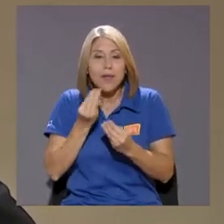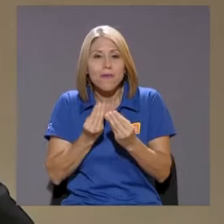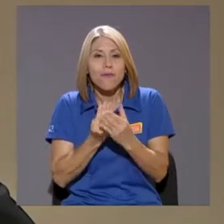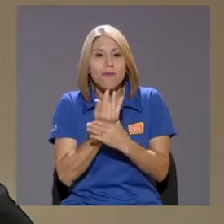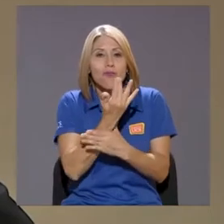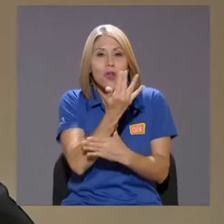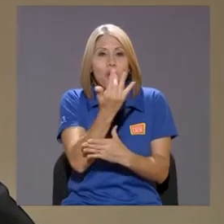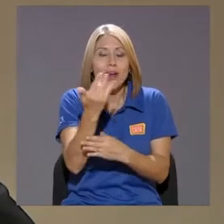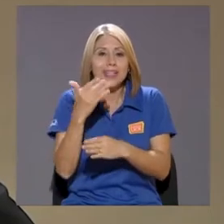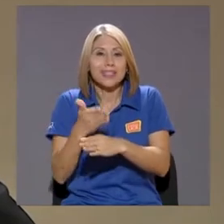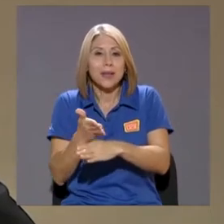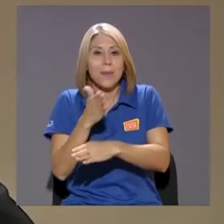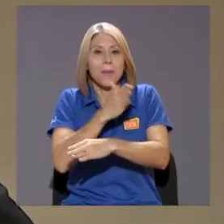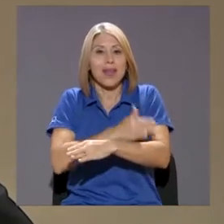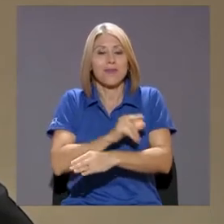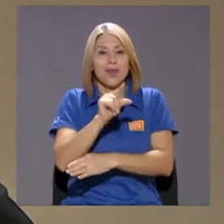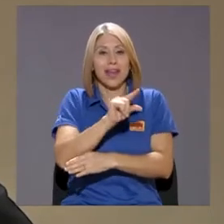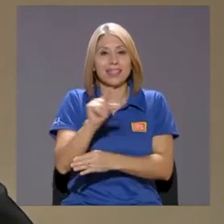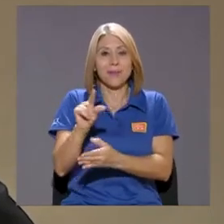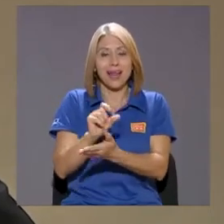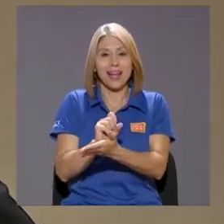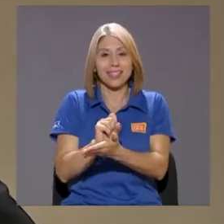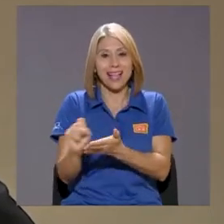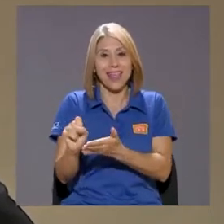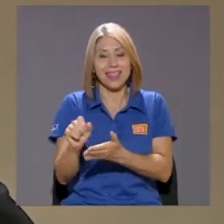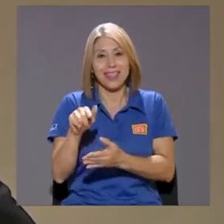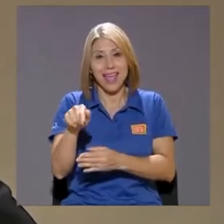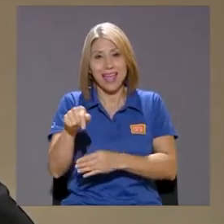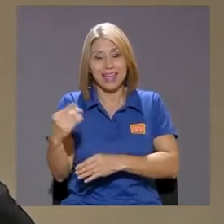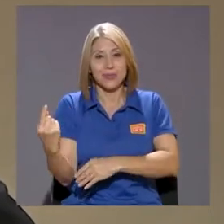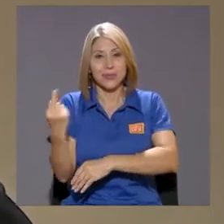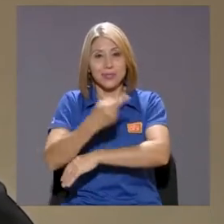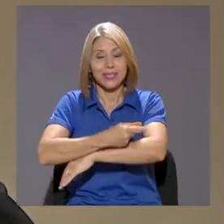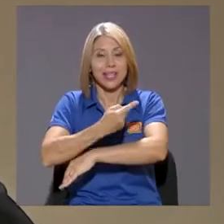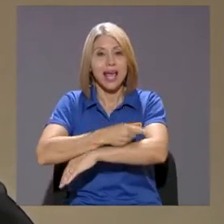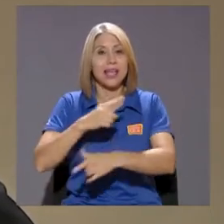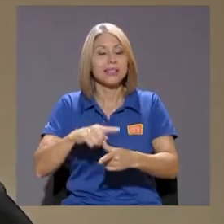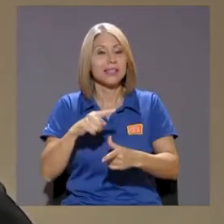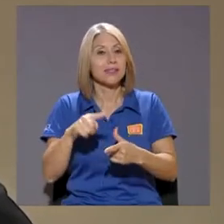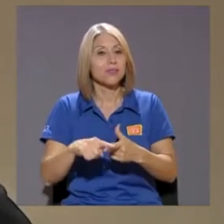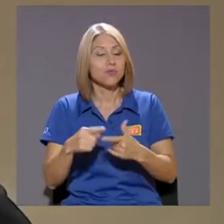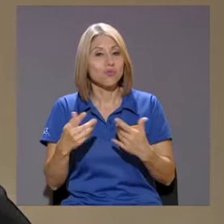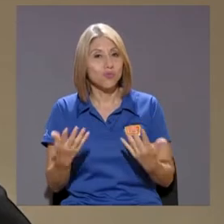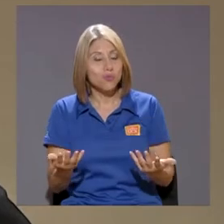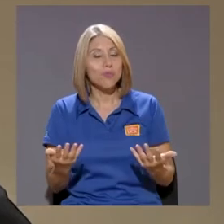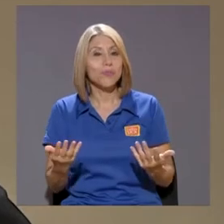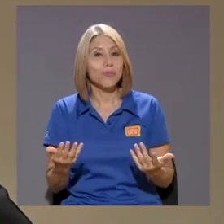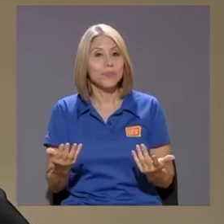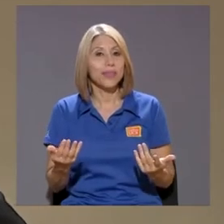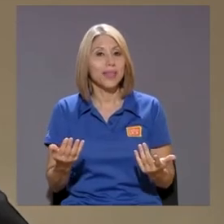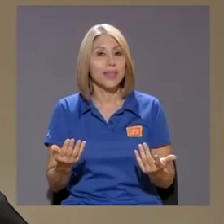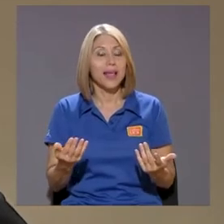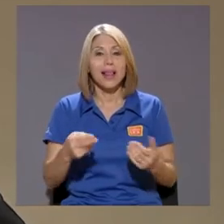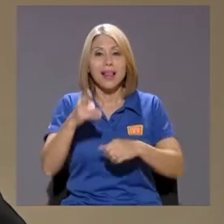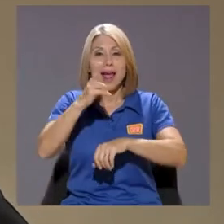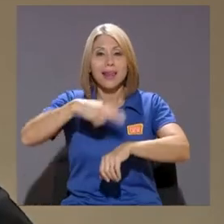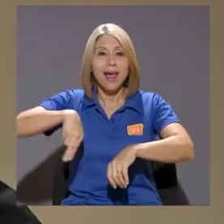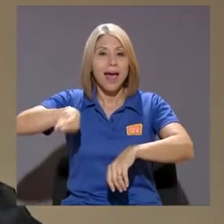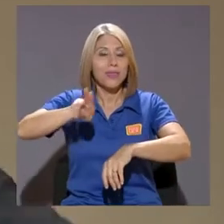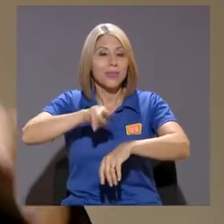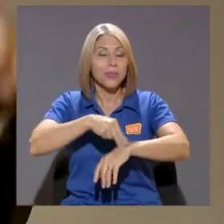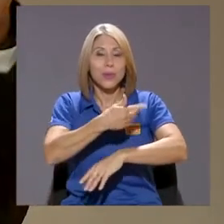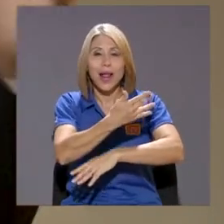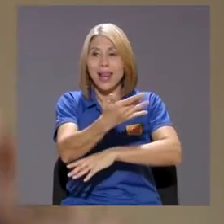a la Semana Santa y en esos días De manera que la naturaleza